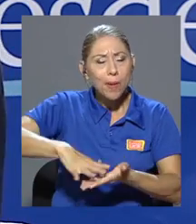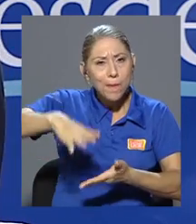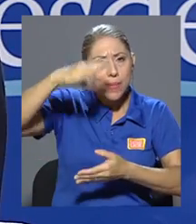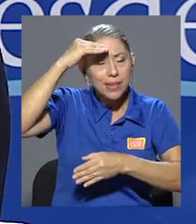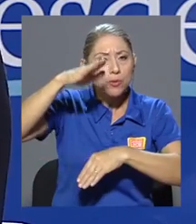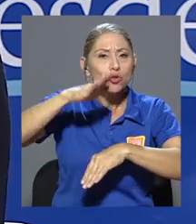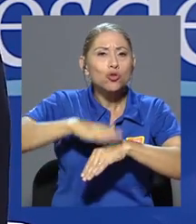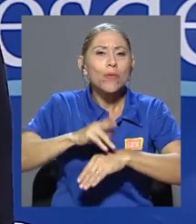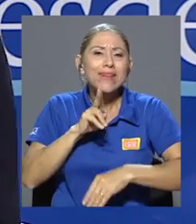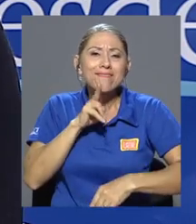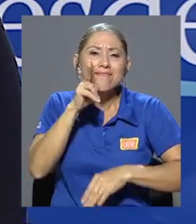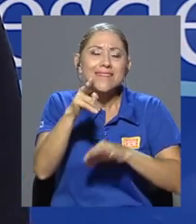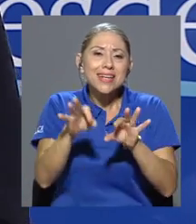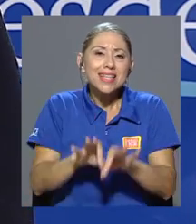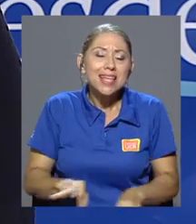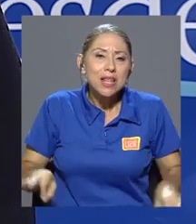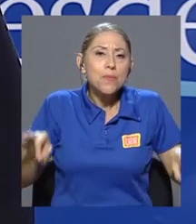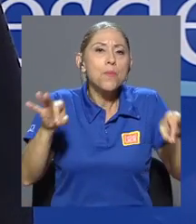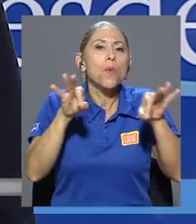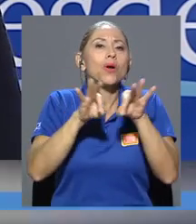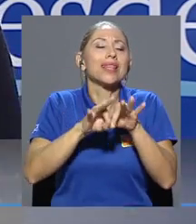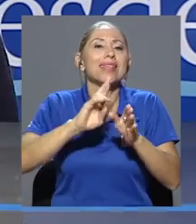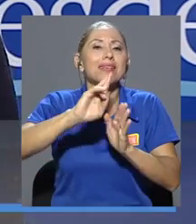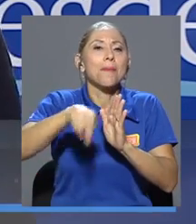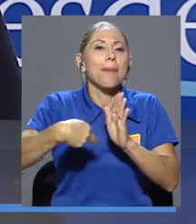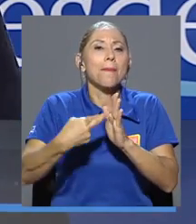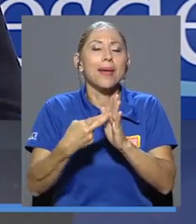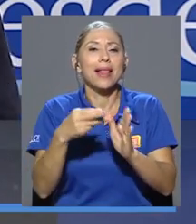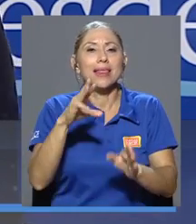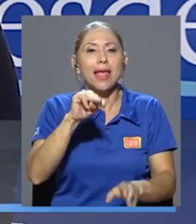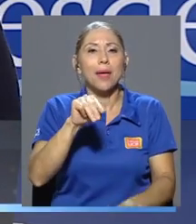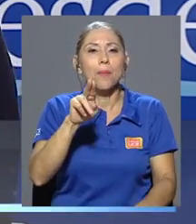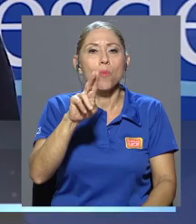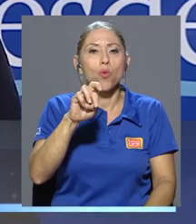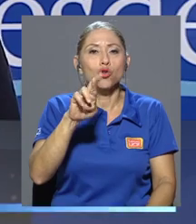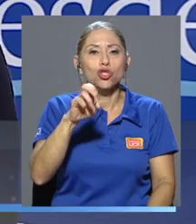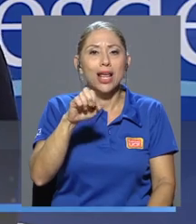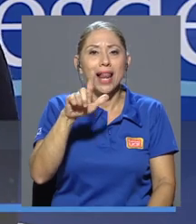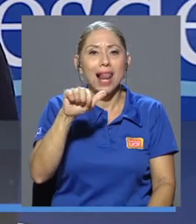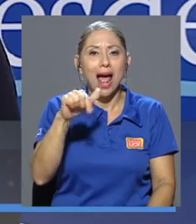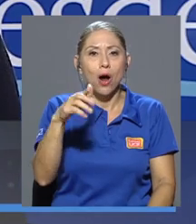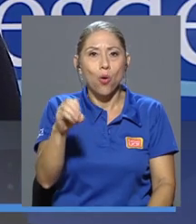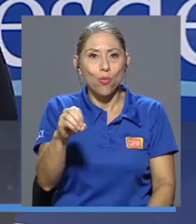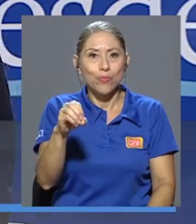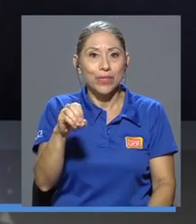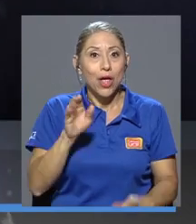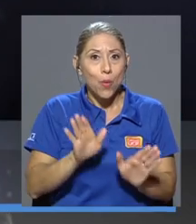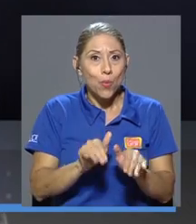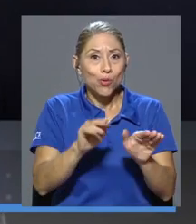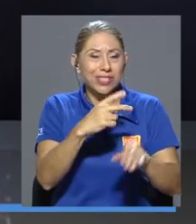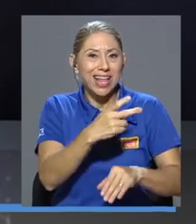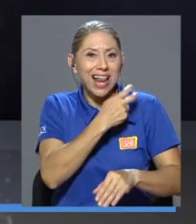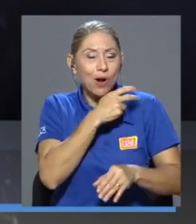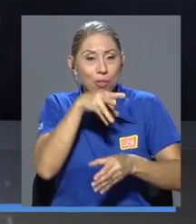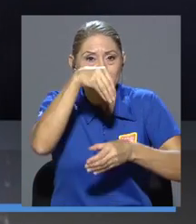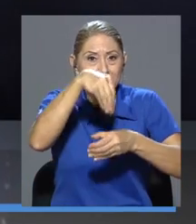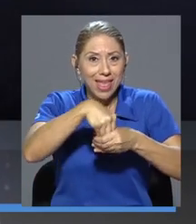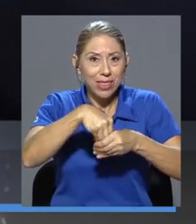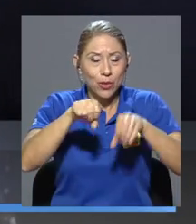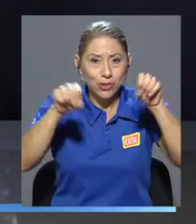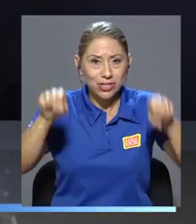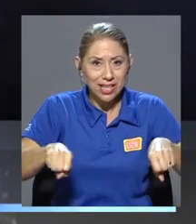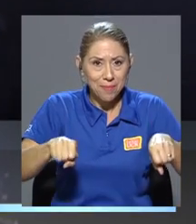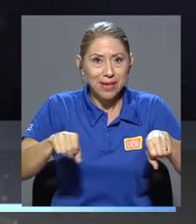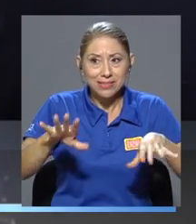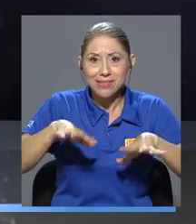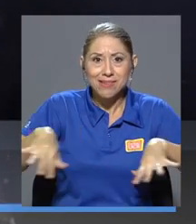es la verdadera importancia y el papel de los murciélagos dentro de los ecosistemas, dentro de la agricultura. ¿Por qué la Escuela de Biología hace este